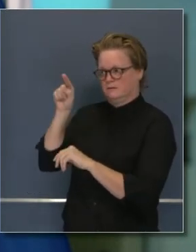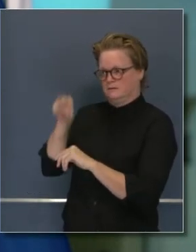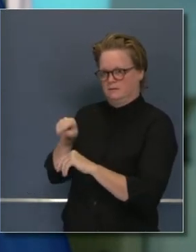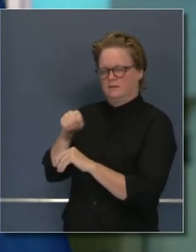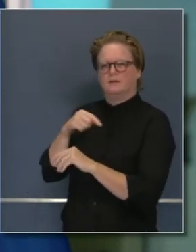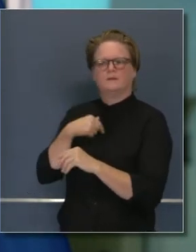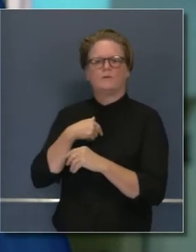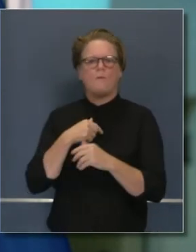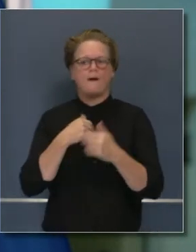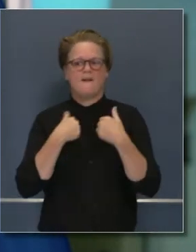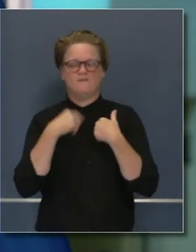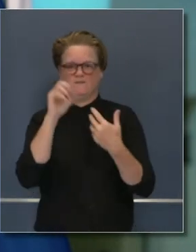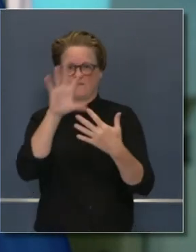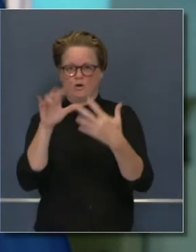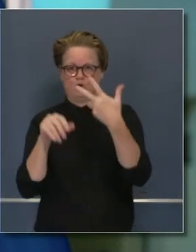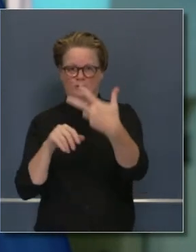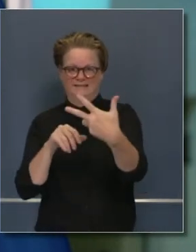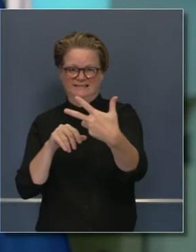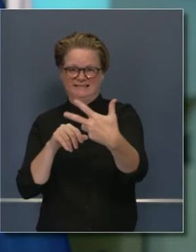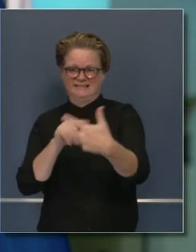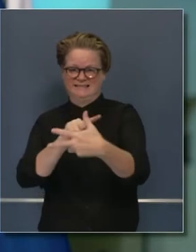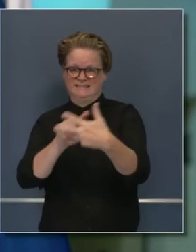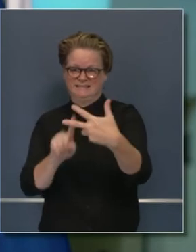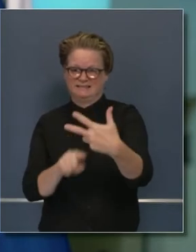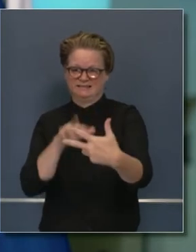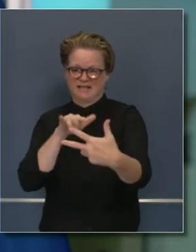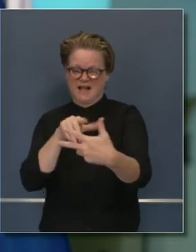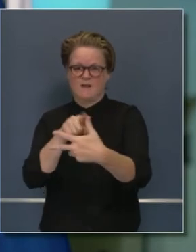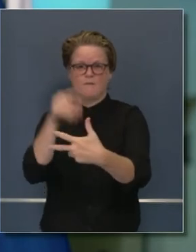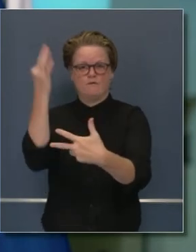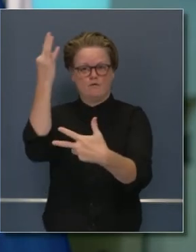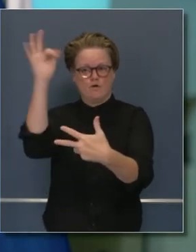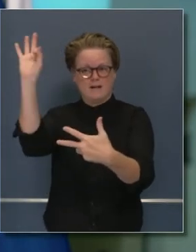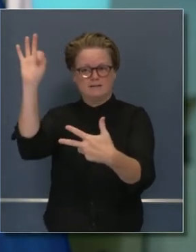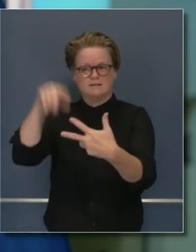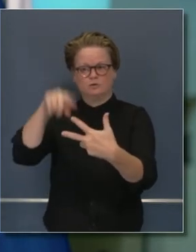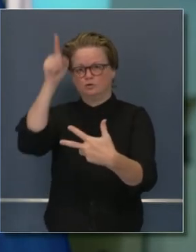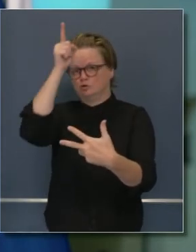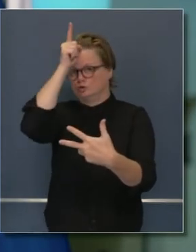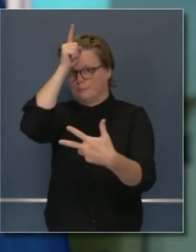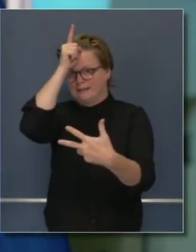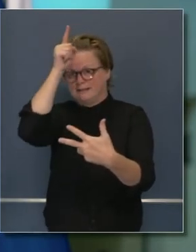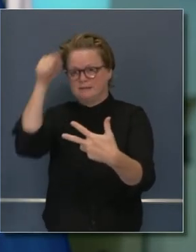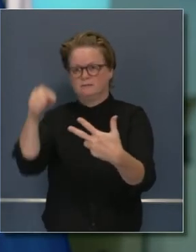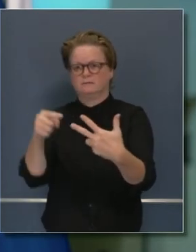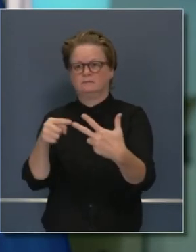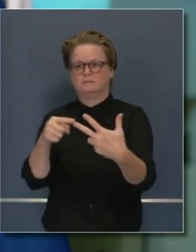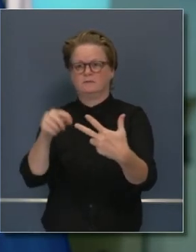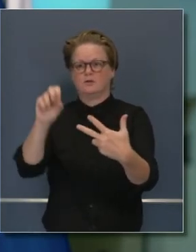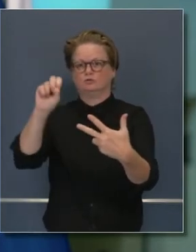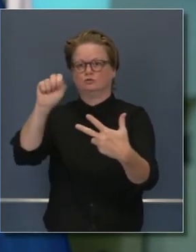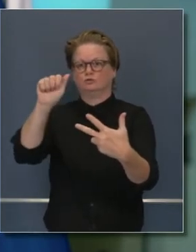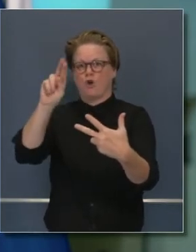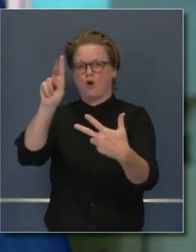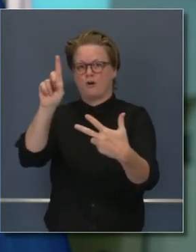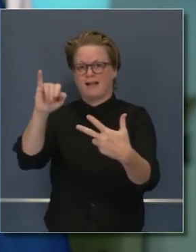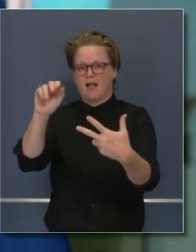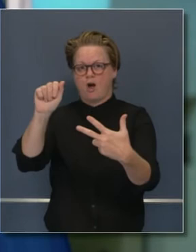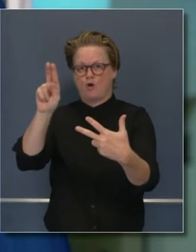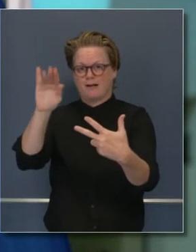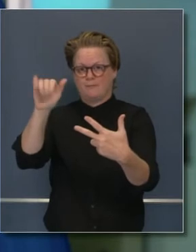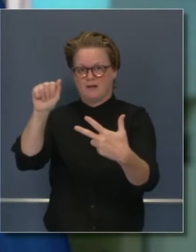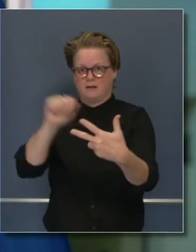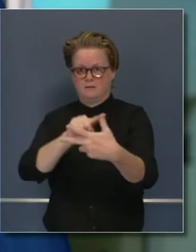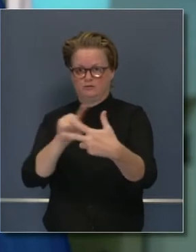tengo literalmente tres estudios de Francia, Alemania y Arabia Saudita que han hecho estudios comprensivos